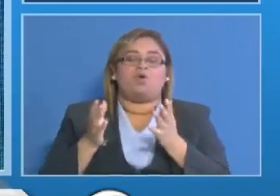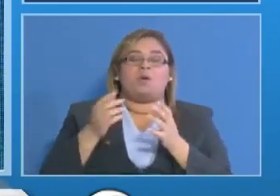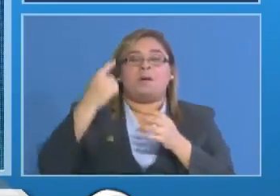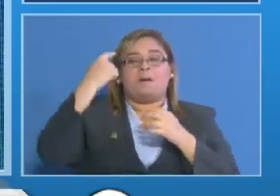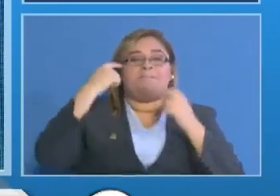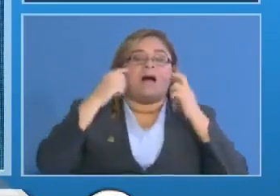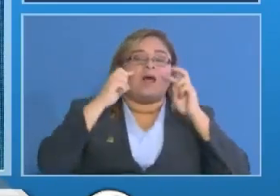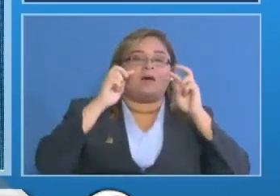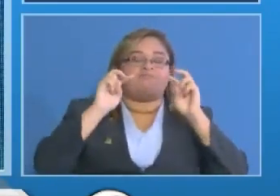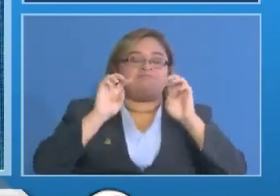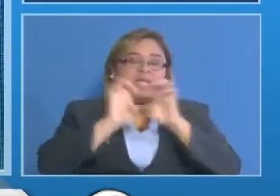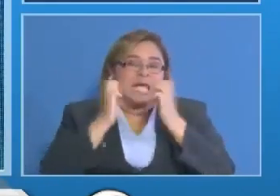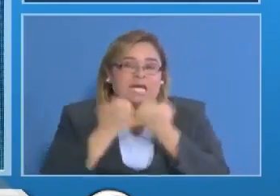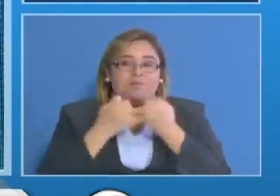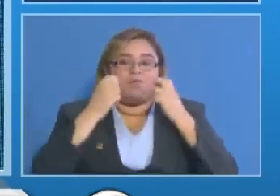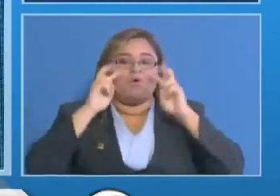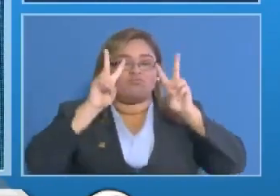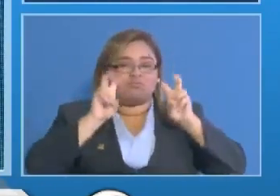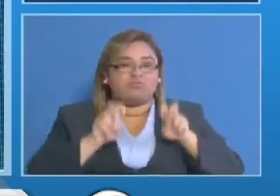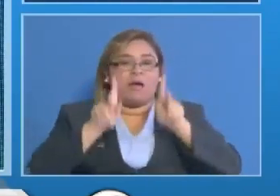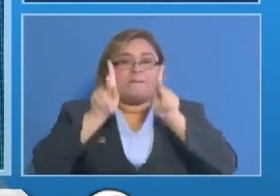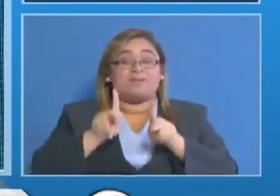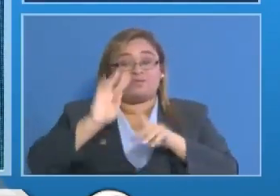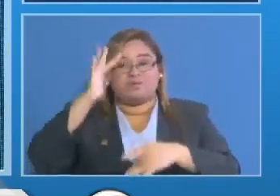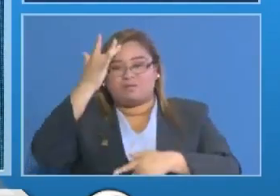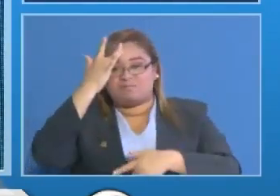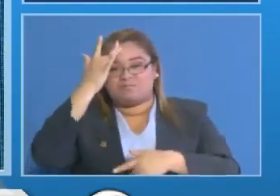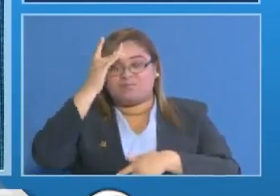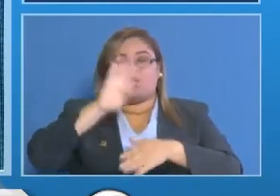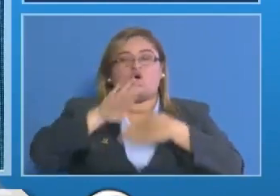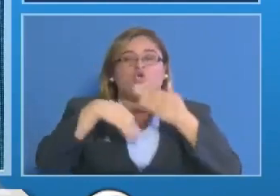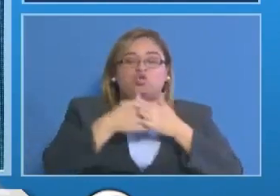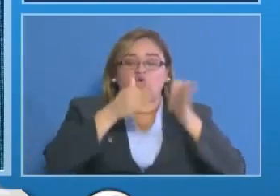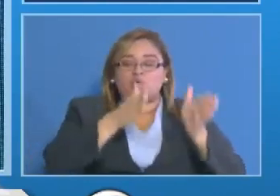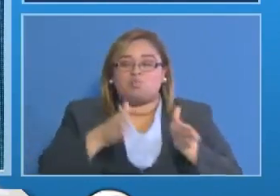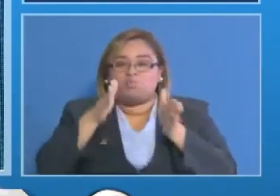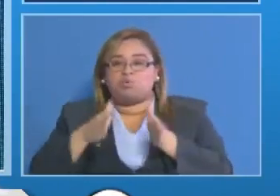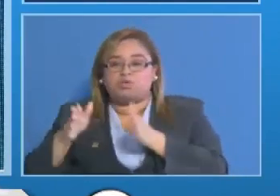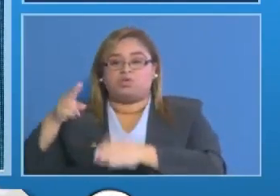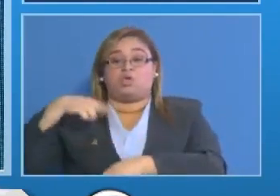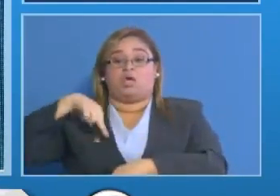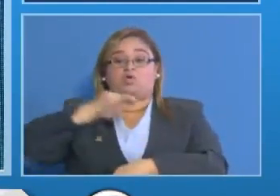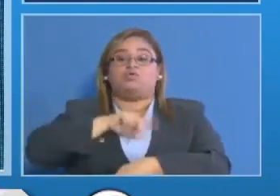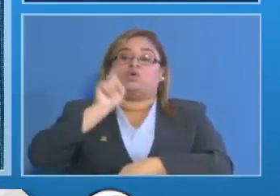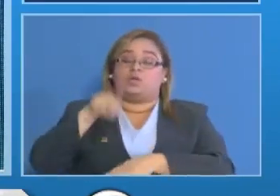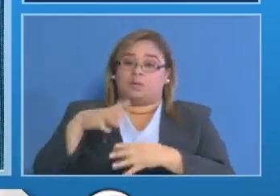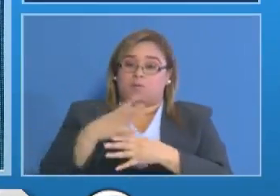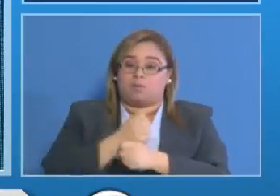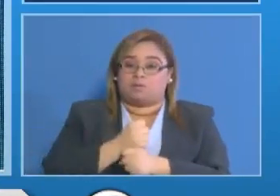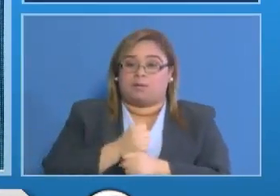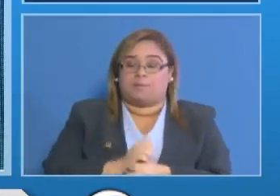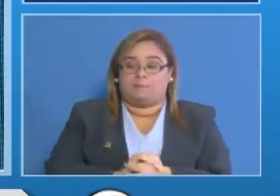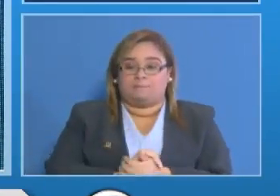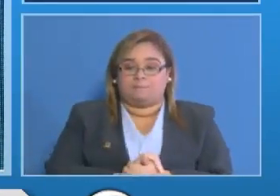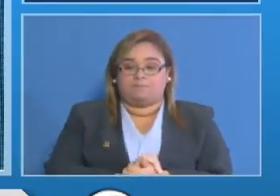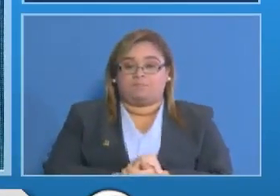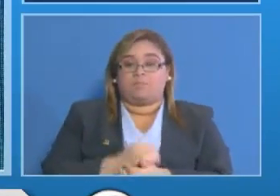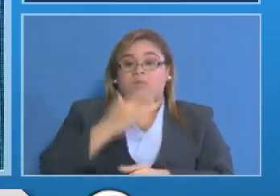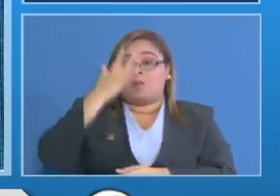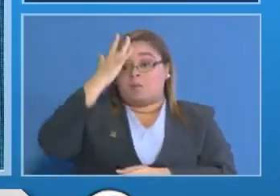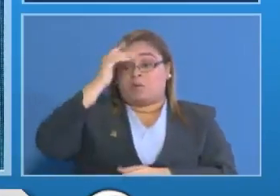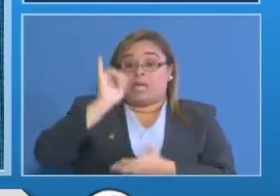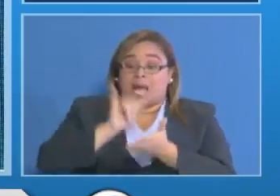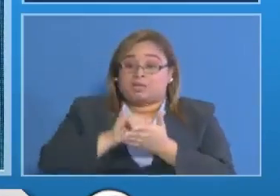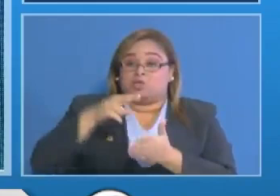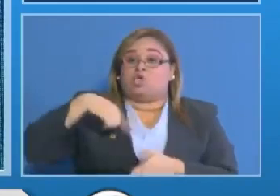vigilar a los pacientes esos son procesos que tenemos que llevar a cabo porque de esa manera nosotros